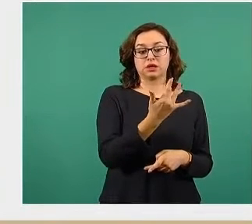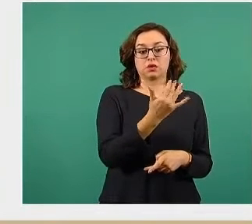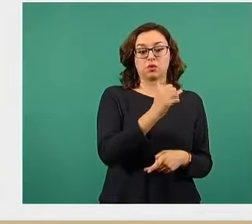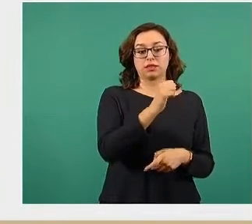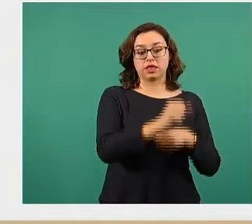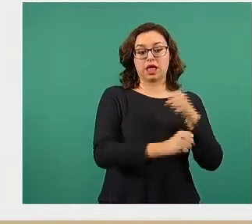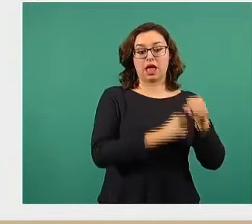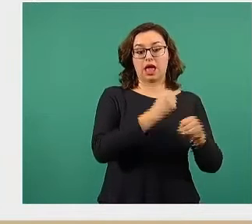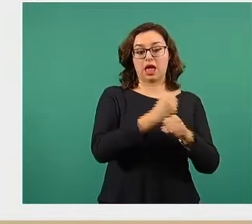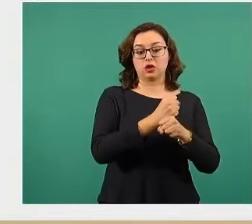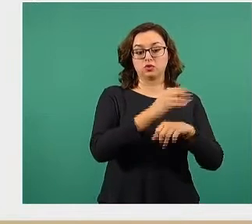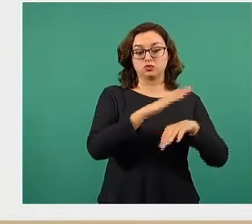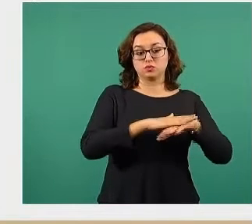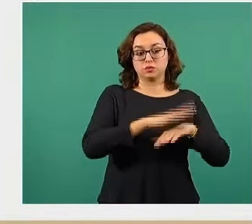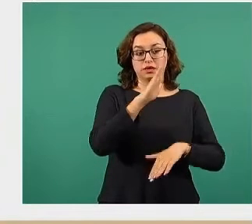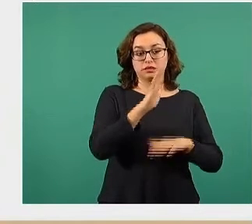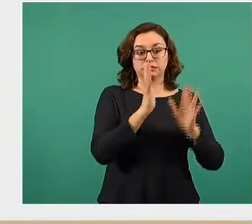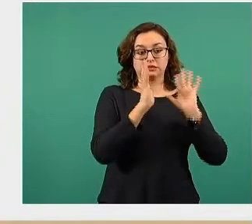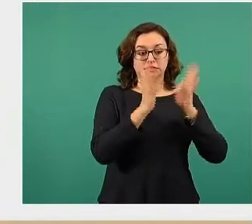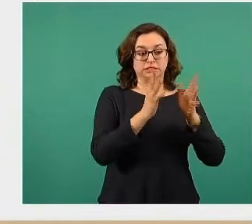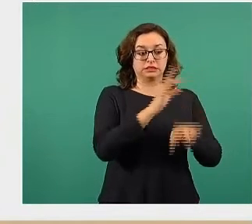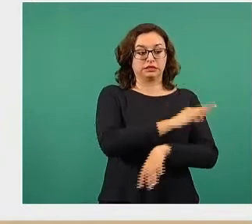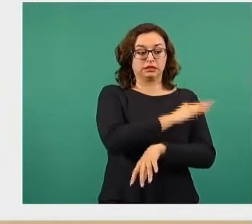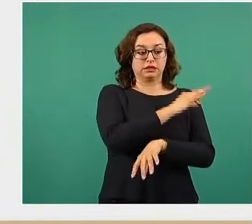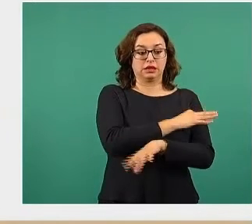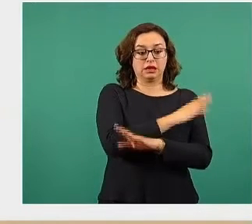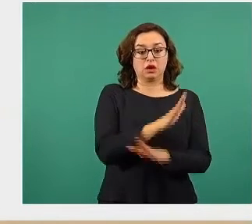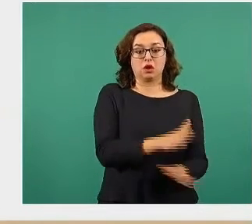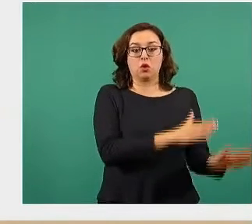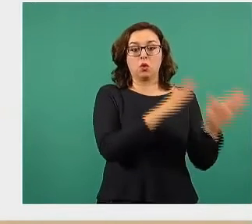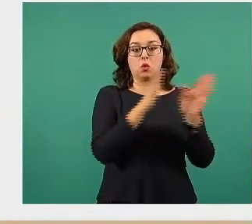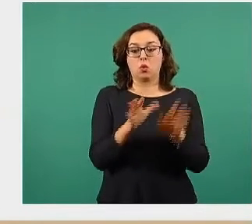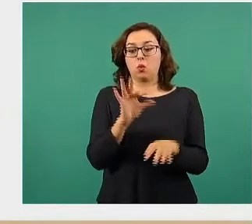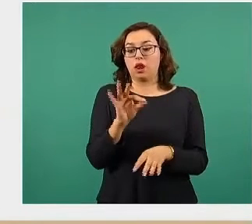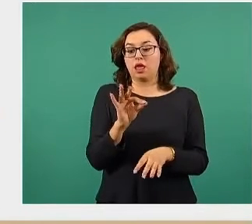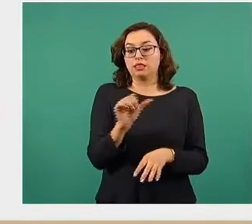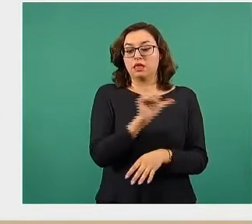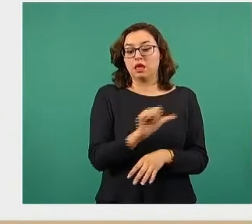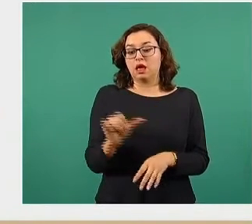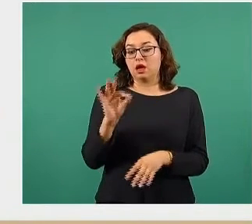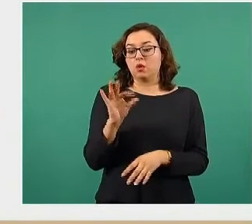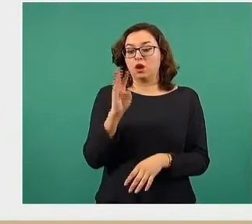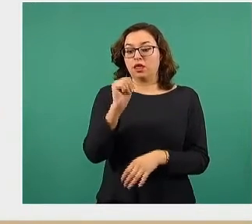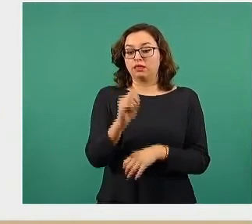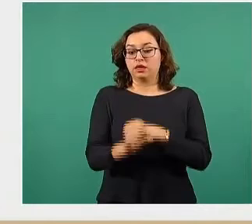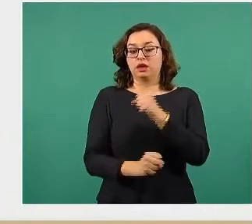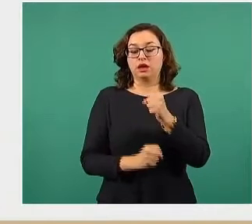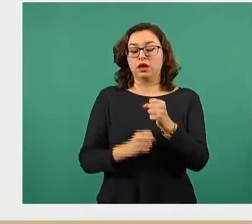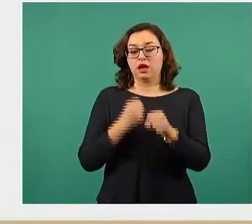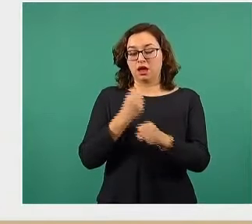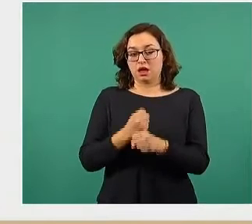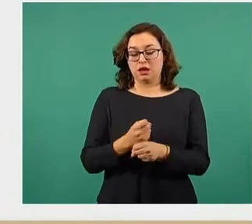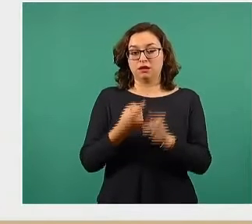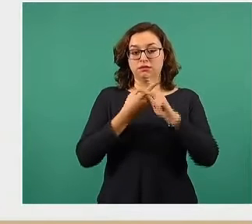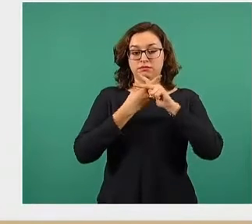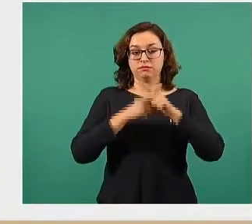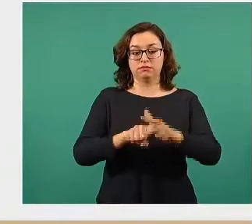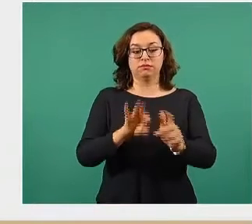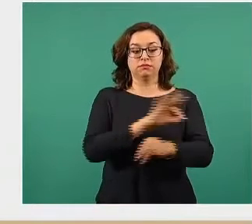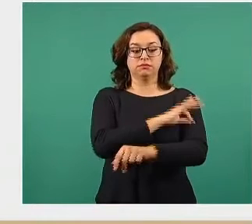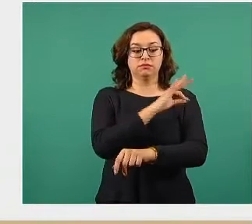y más, y haber empezado con las de 40 y 49, en la etapa 4 de nuestra